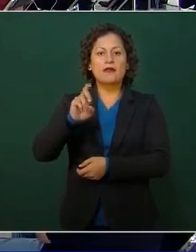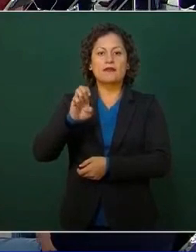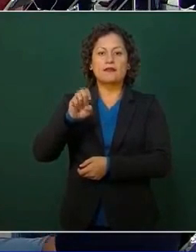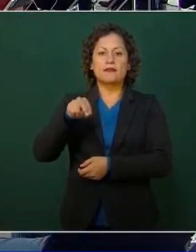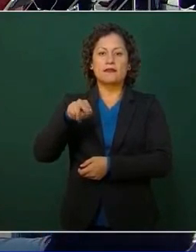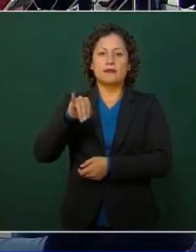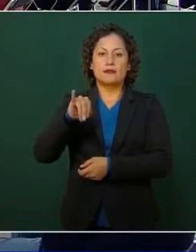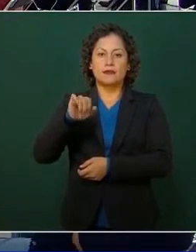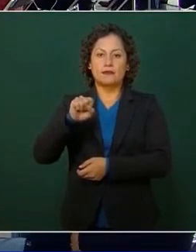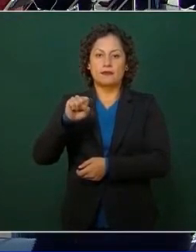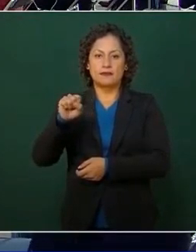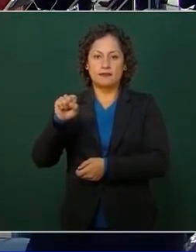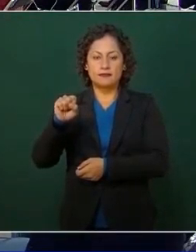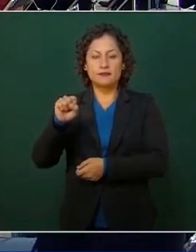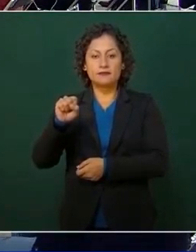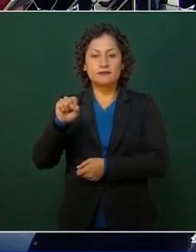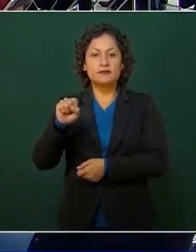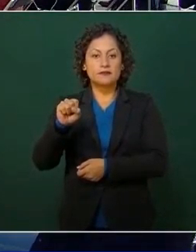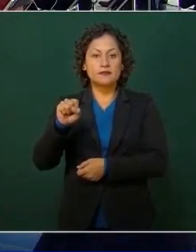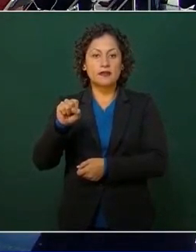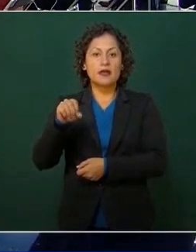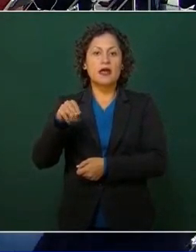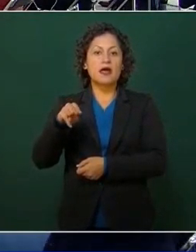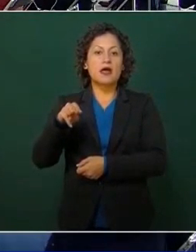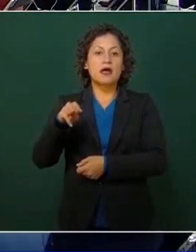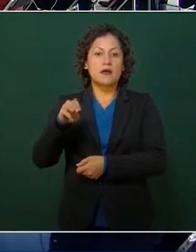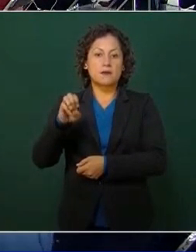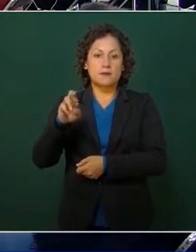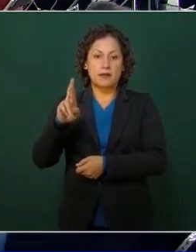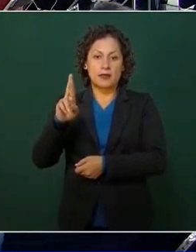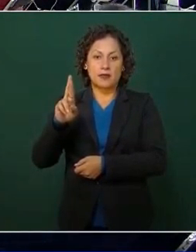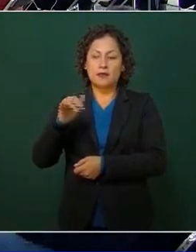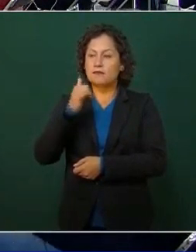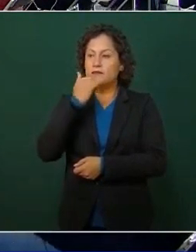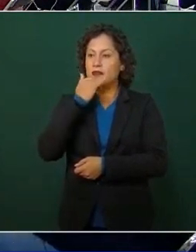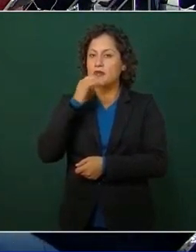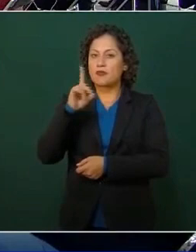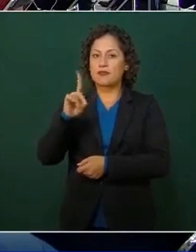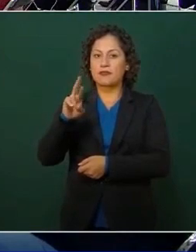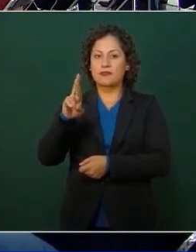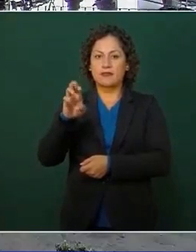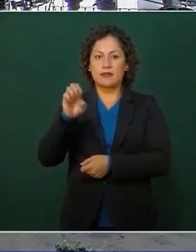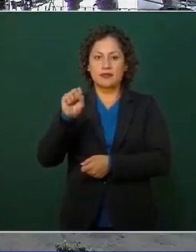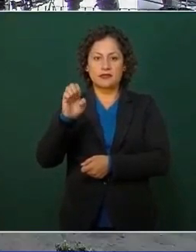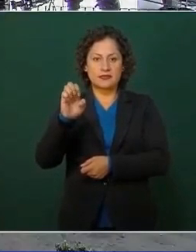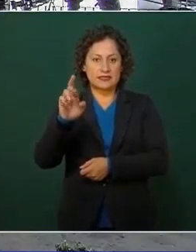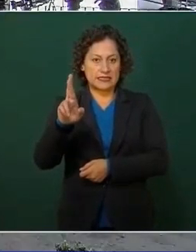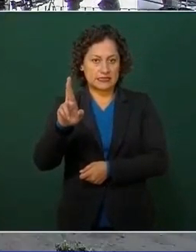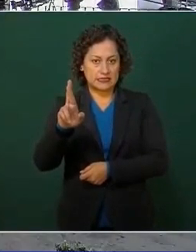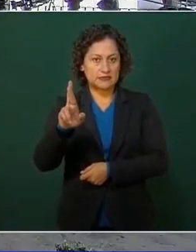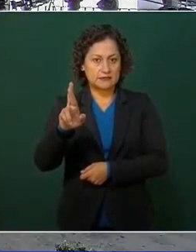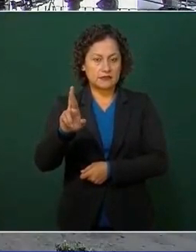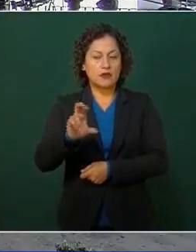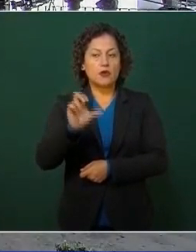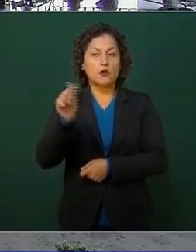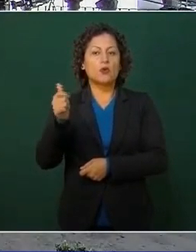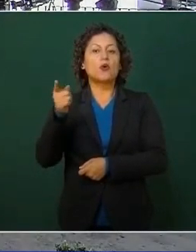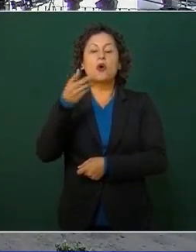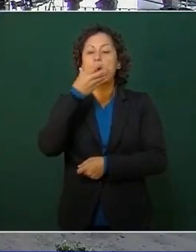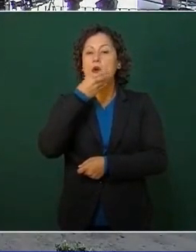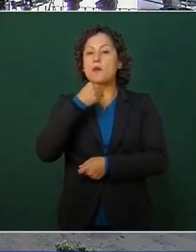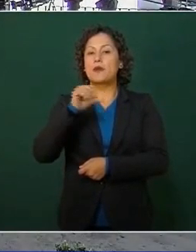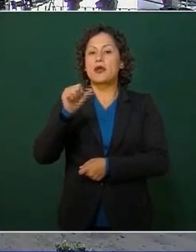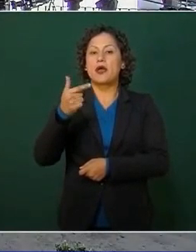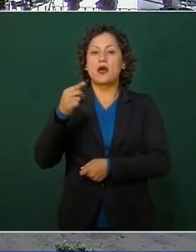Merker, y el señor Aguayo